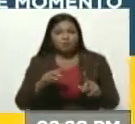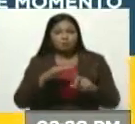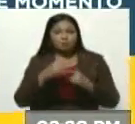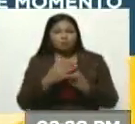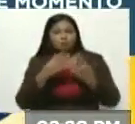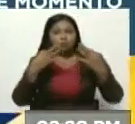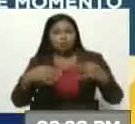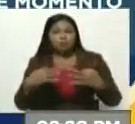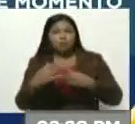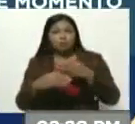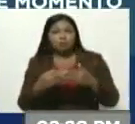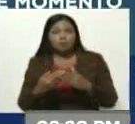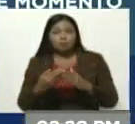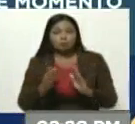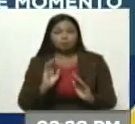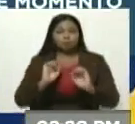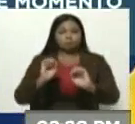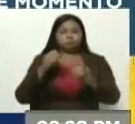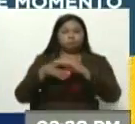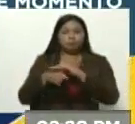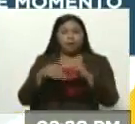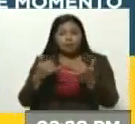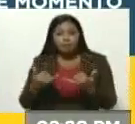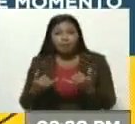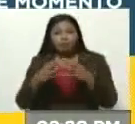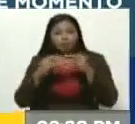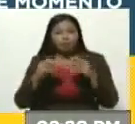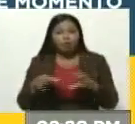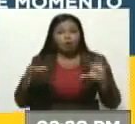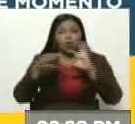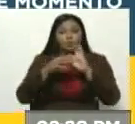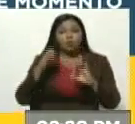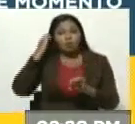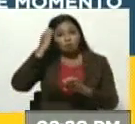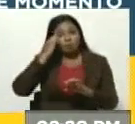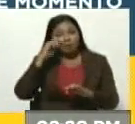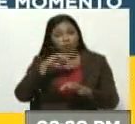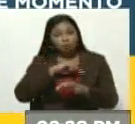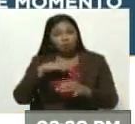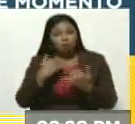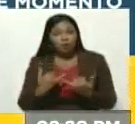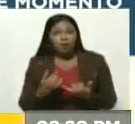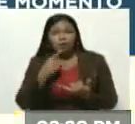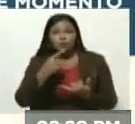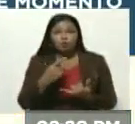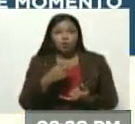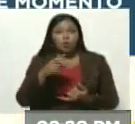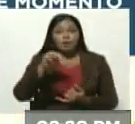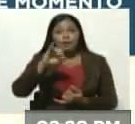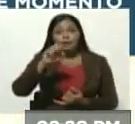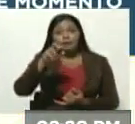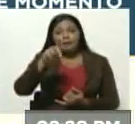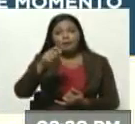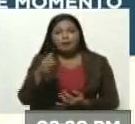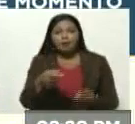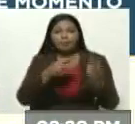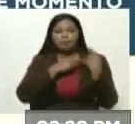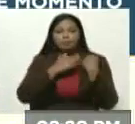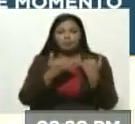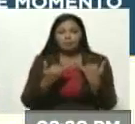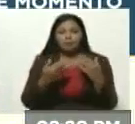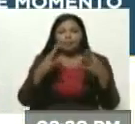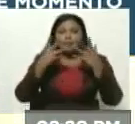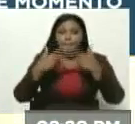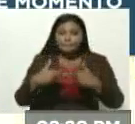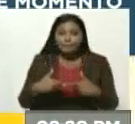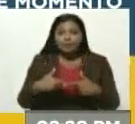restringiremos el acceso a RT y Sputnik en toda la Unión Europea en este momento. Esto lo dijo Nick Klick, quien es un representante de esta